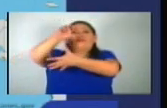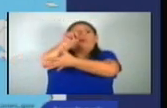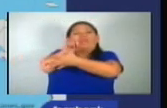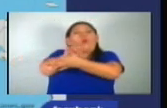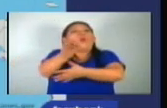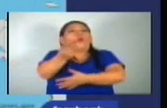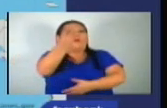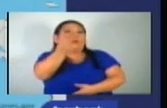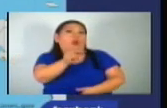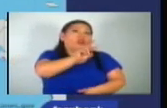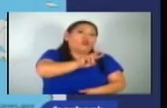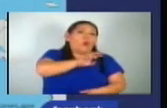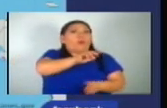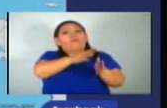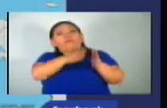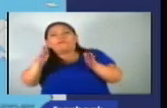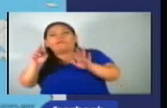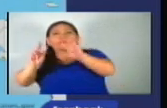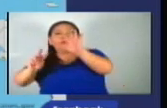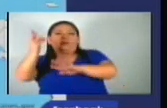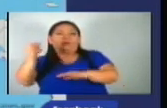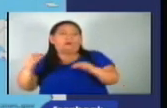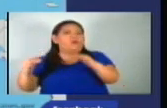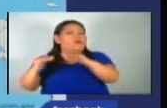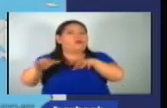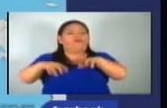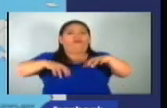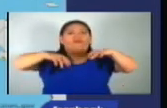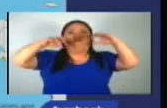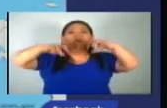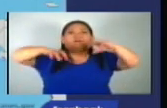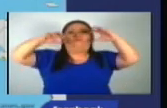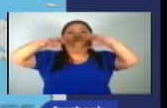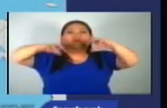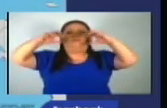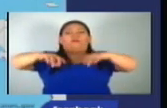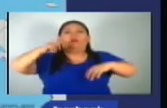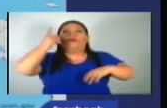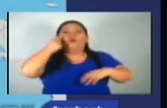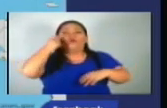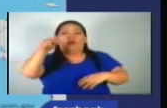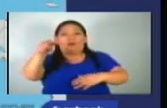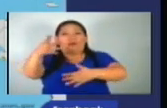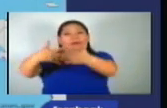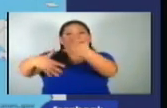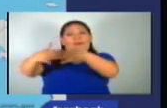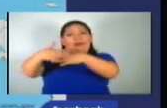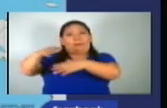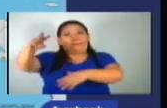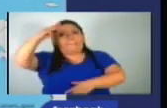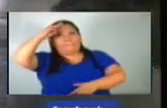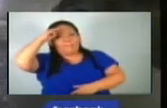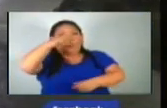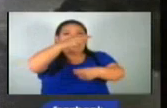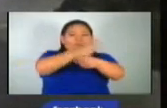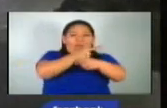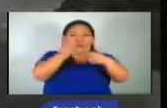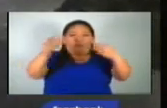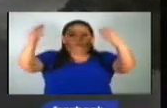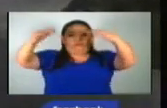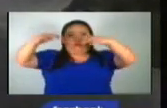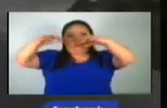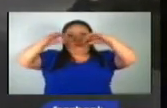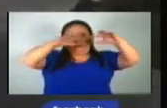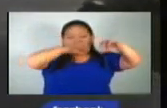días, y que podría generar lluvias a nivel nacional, ya que estaría ubicada a 100 millas de la costa del sur de México y Guatemala. Existen